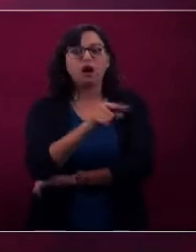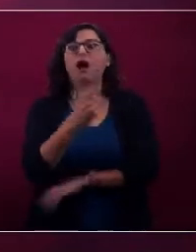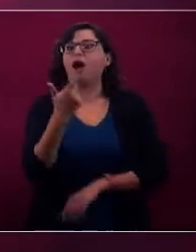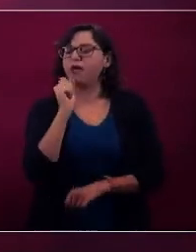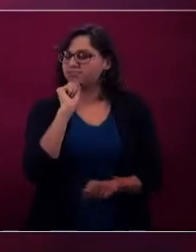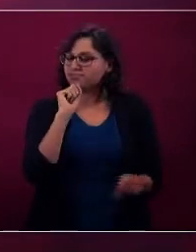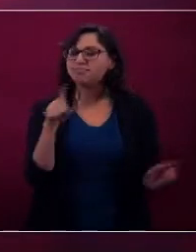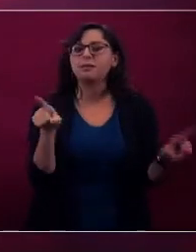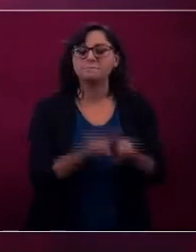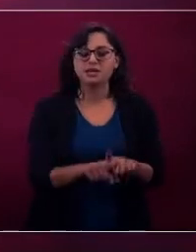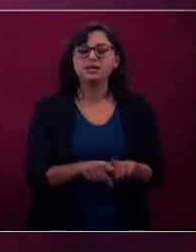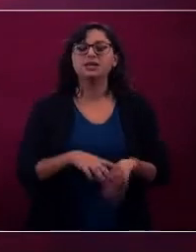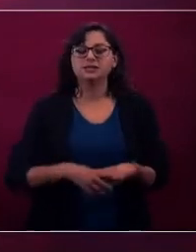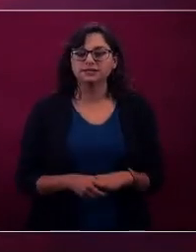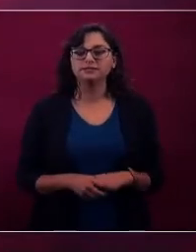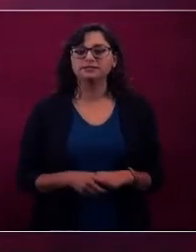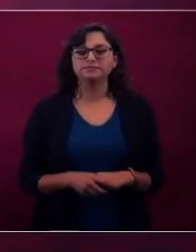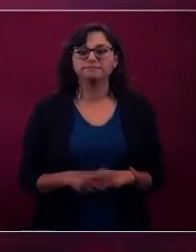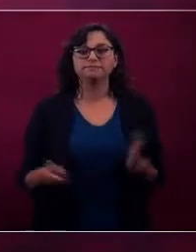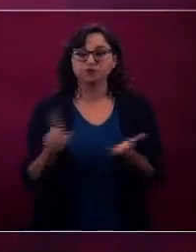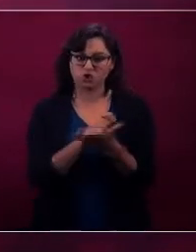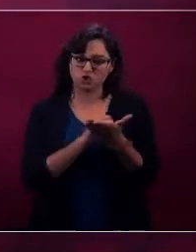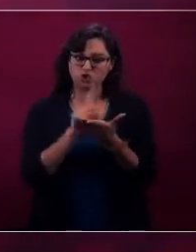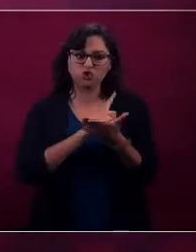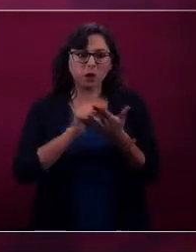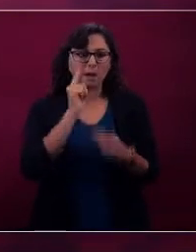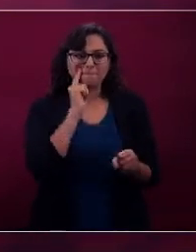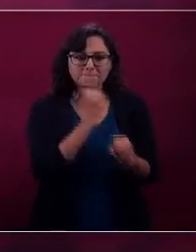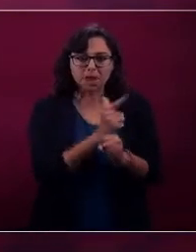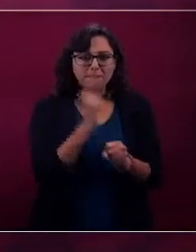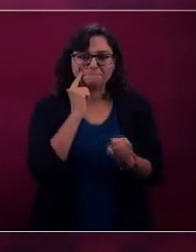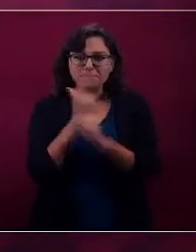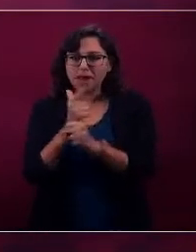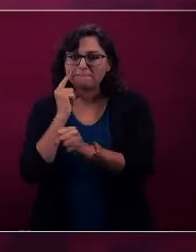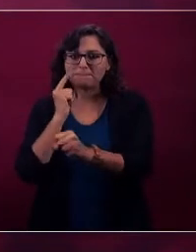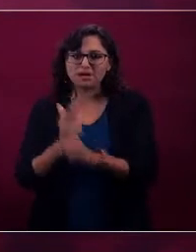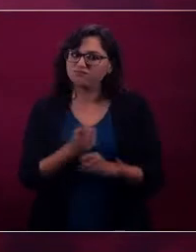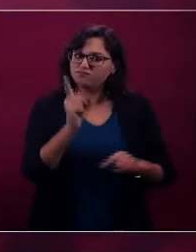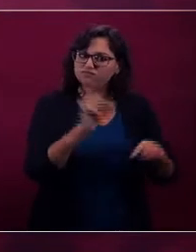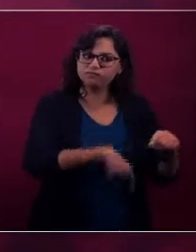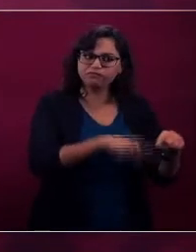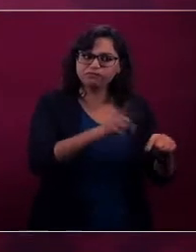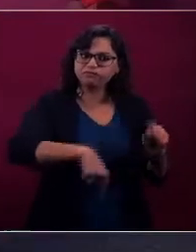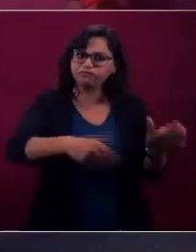droga, de